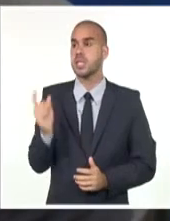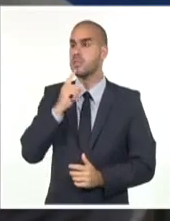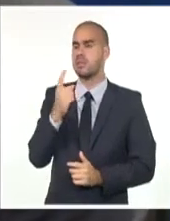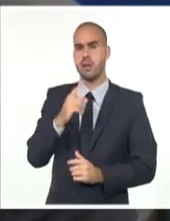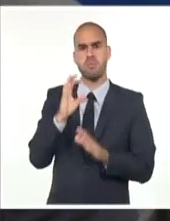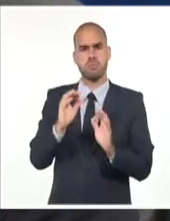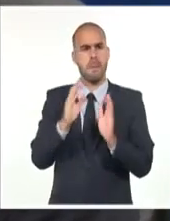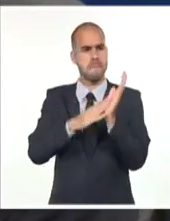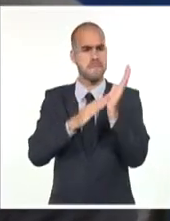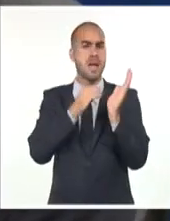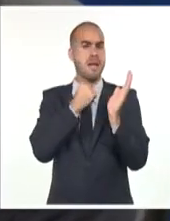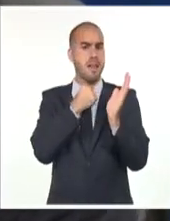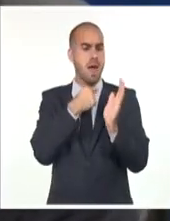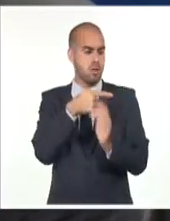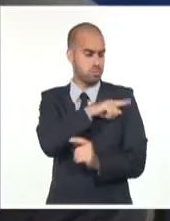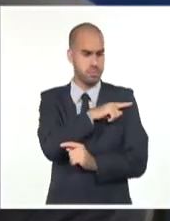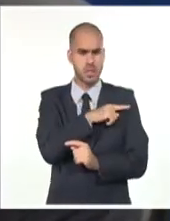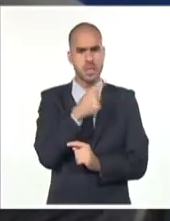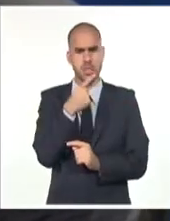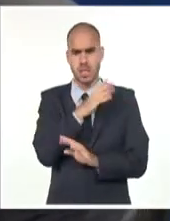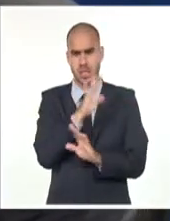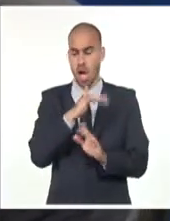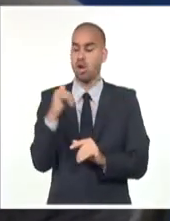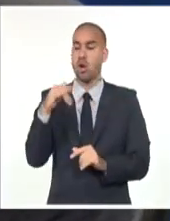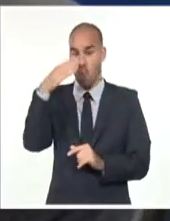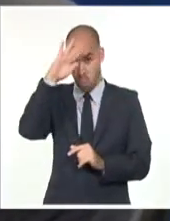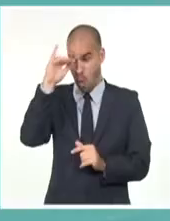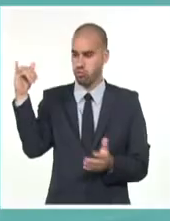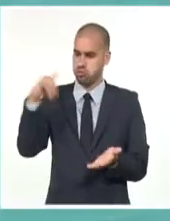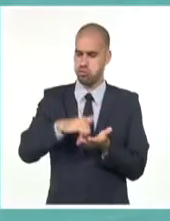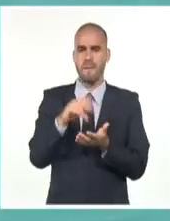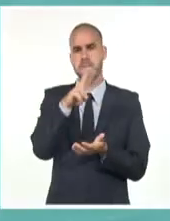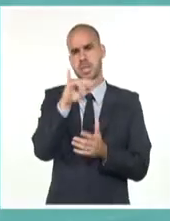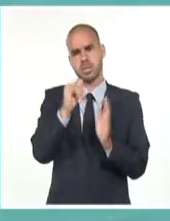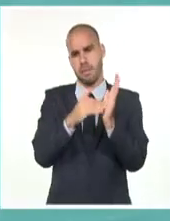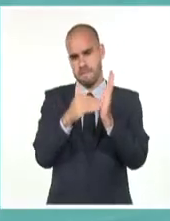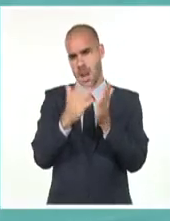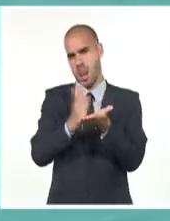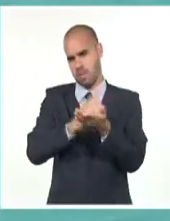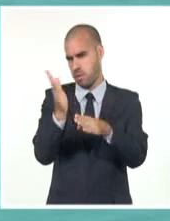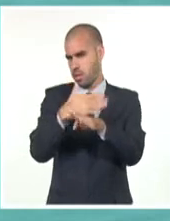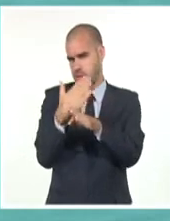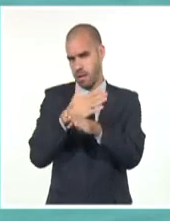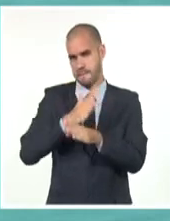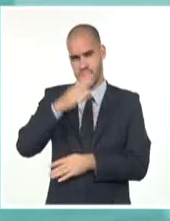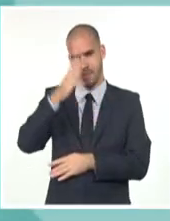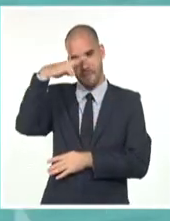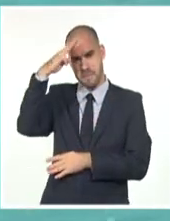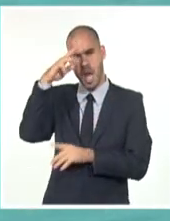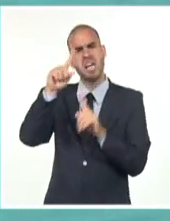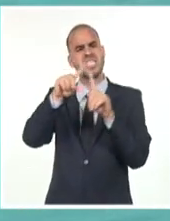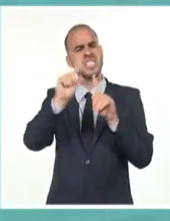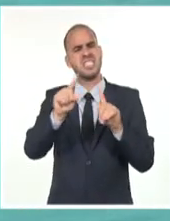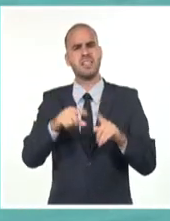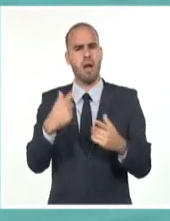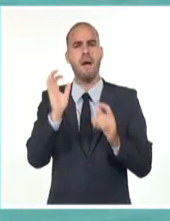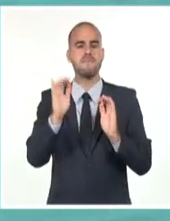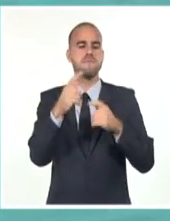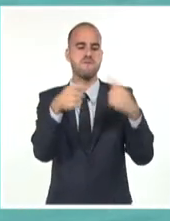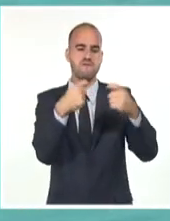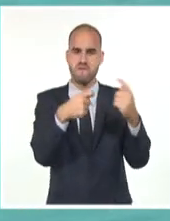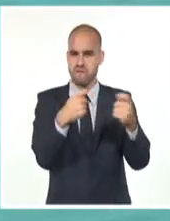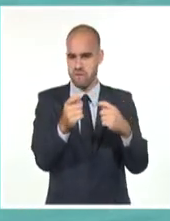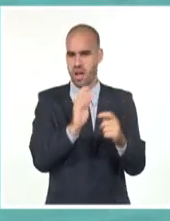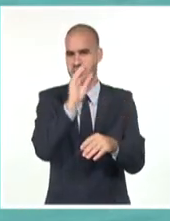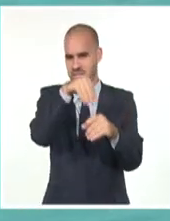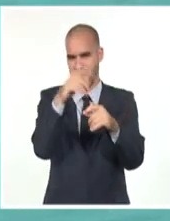pasado mes de enero arribaron a Cuba unos 26.000 libros venidos de México, en los que se incluyen no solo los títulos a comercializar en la Feria del Libro,